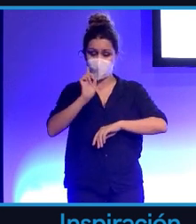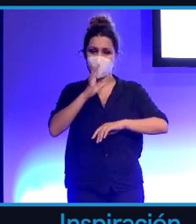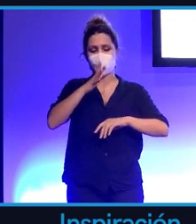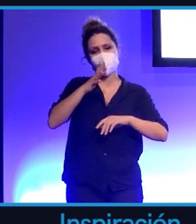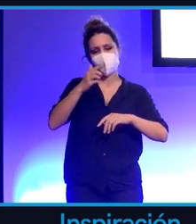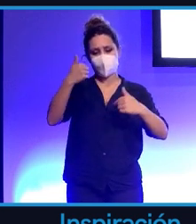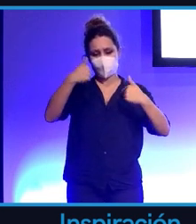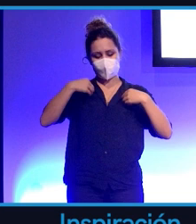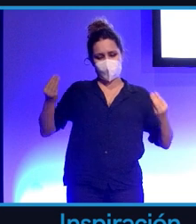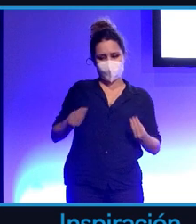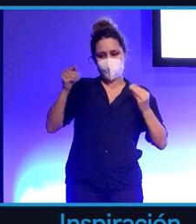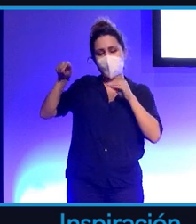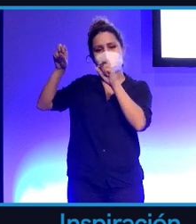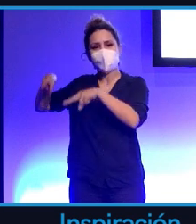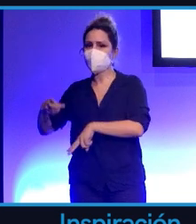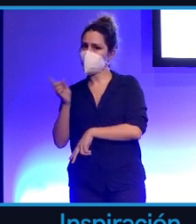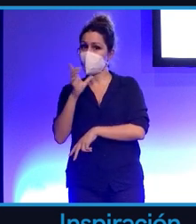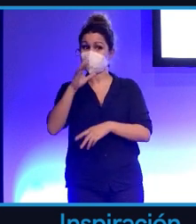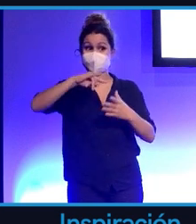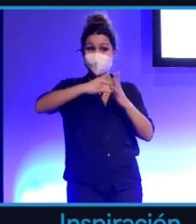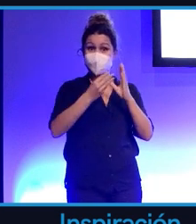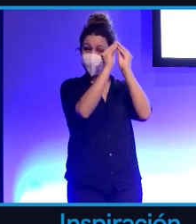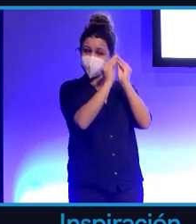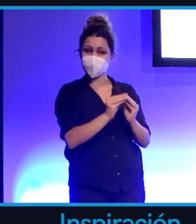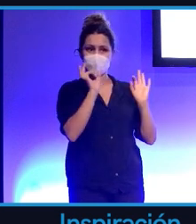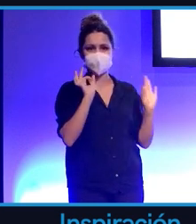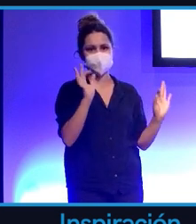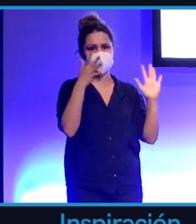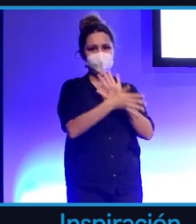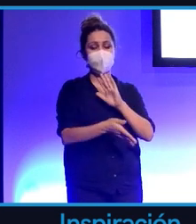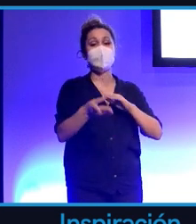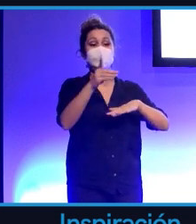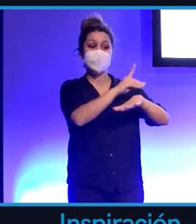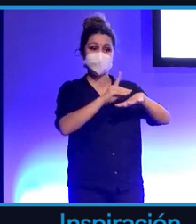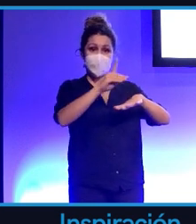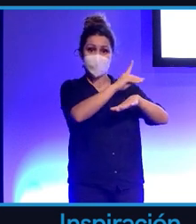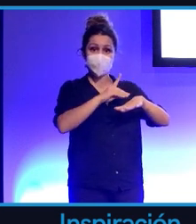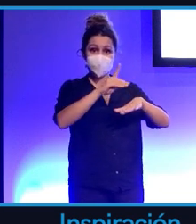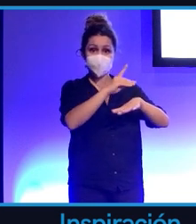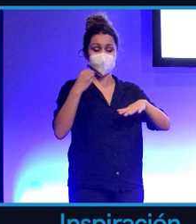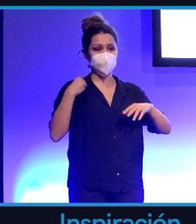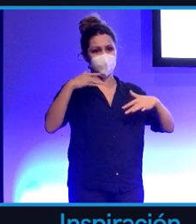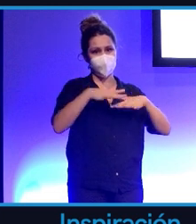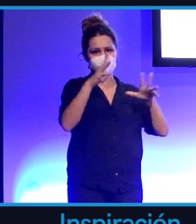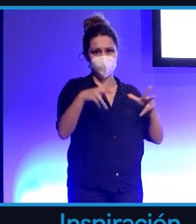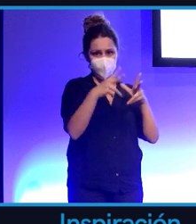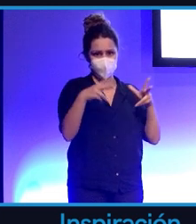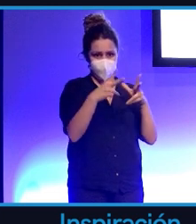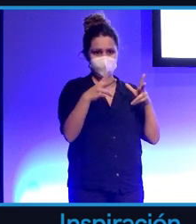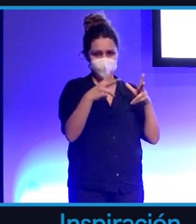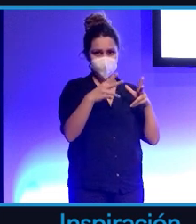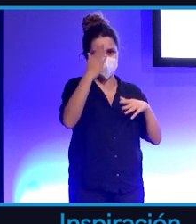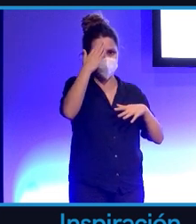en ellos. Simplemente es por cómo están entrenados estos sistemas. Están entrenados con bases de datos, principalmente de redes sociales. ¿Quién tiene